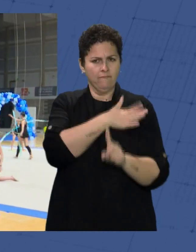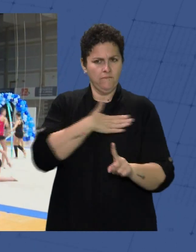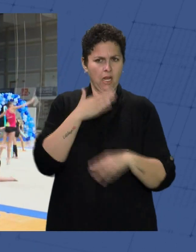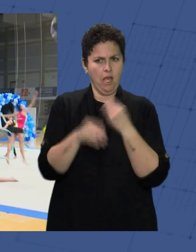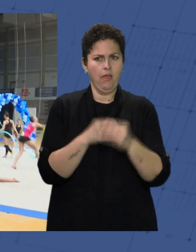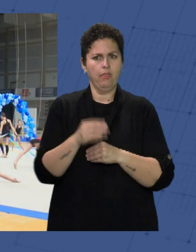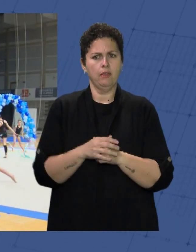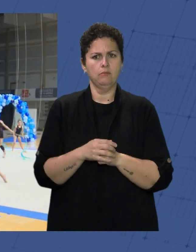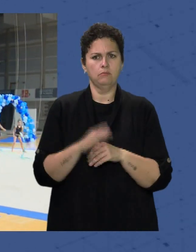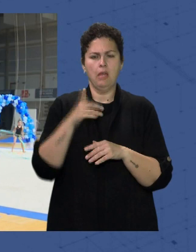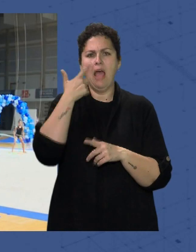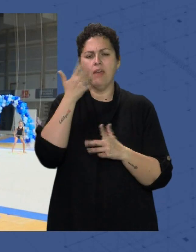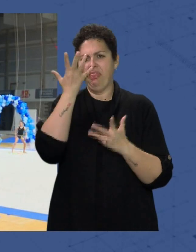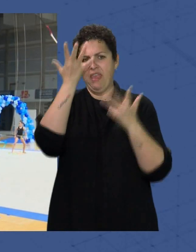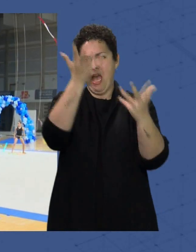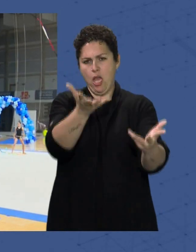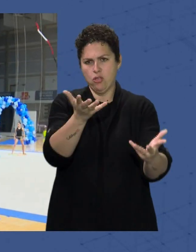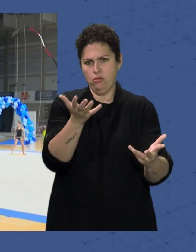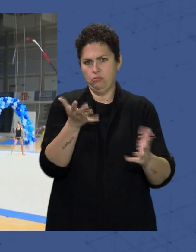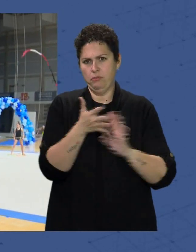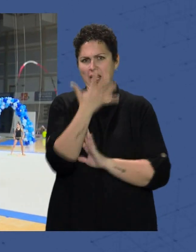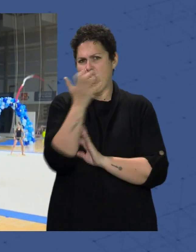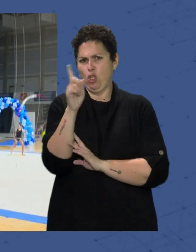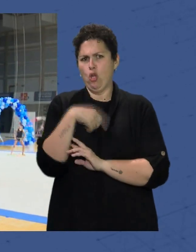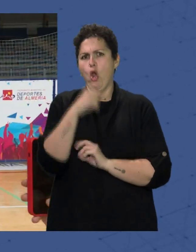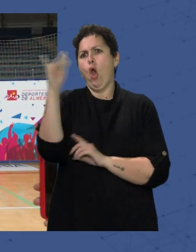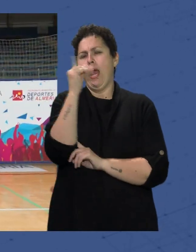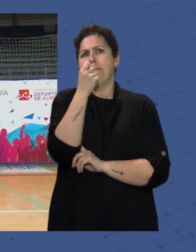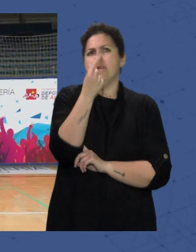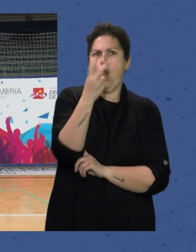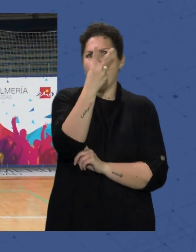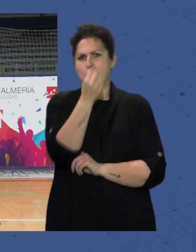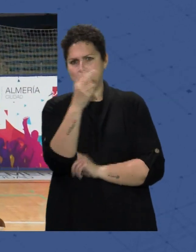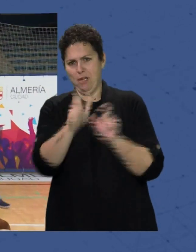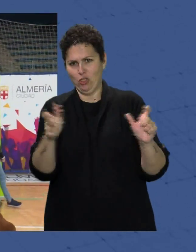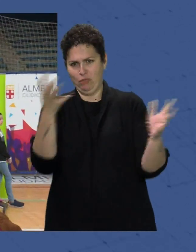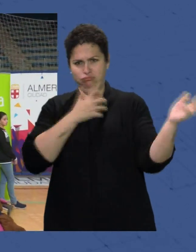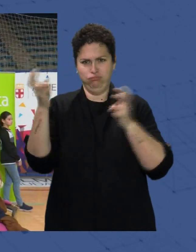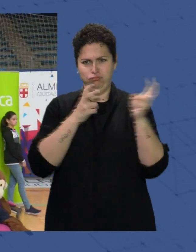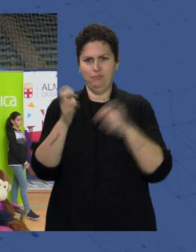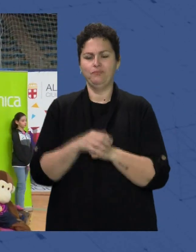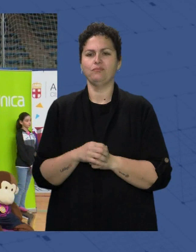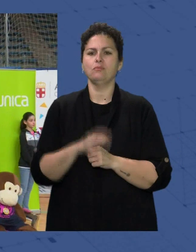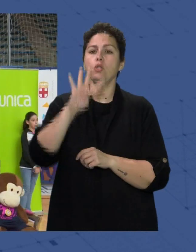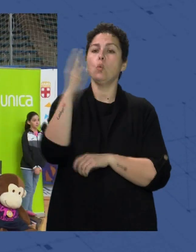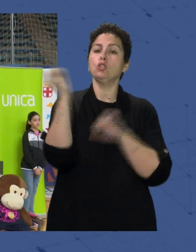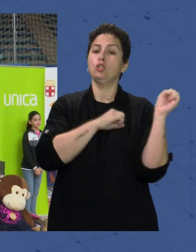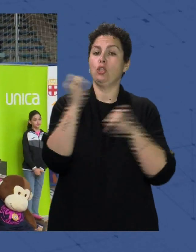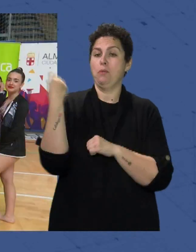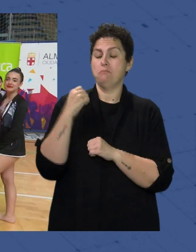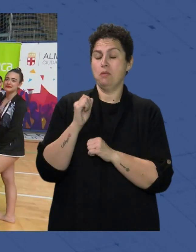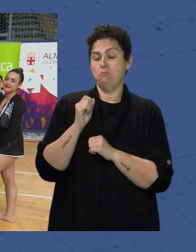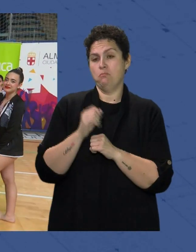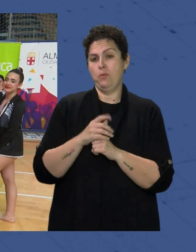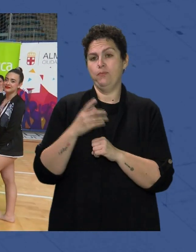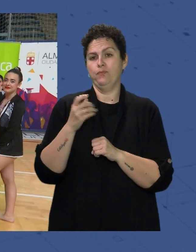cuando dentro de años No sean 500 Si no sean 1000 O 2000 personas Con motivo de la celebración Del cuarto torneo nacional De Estela Maris Organizado